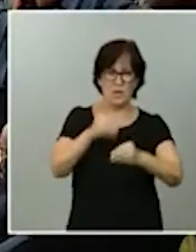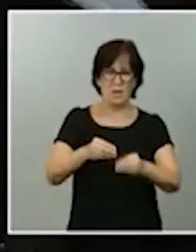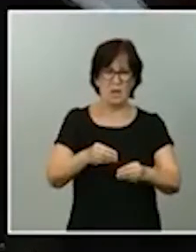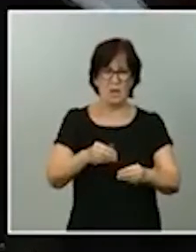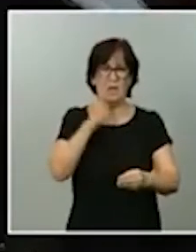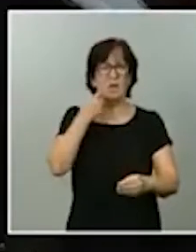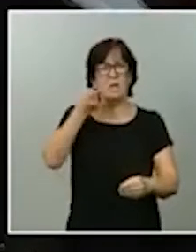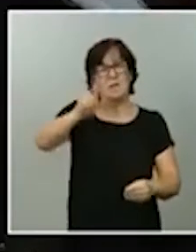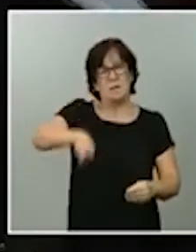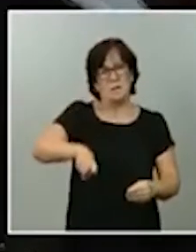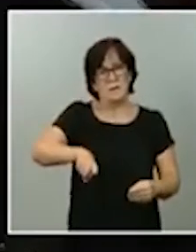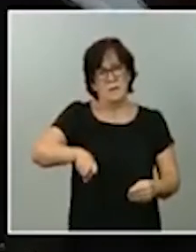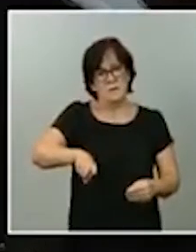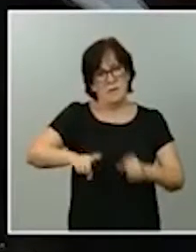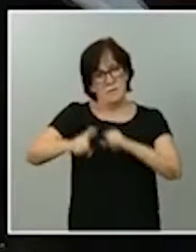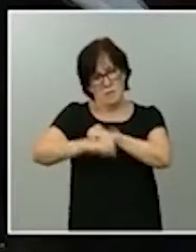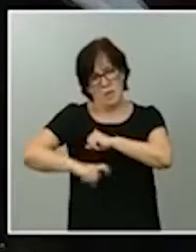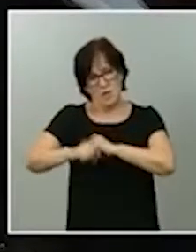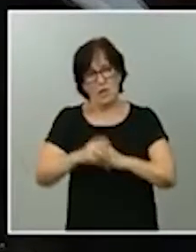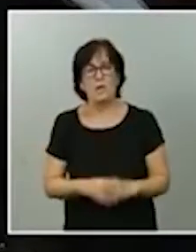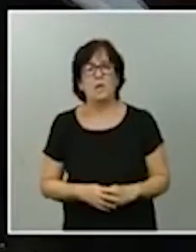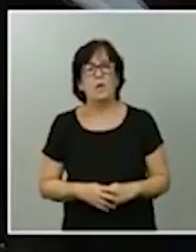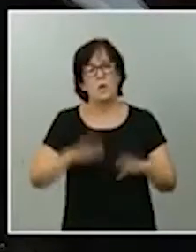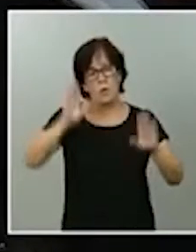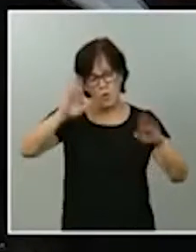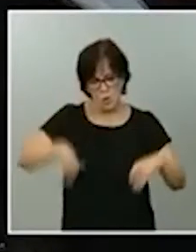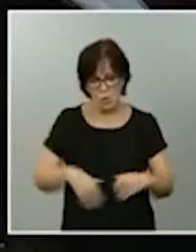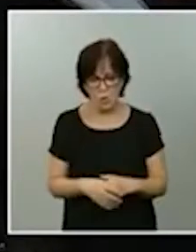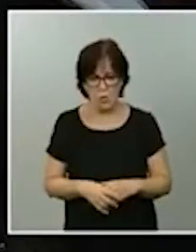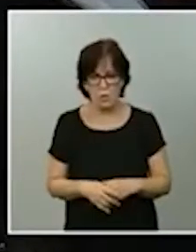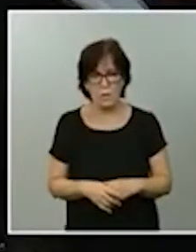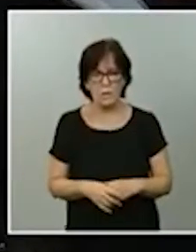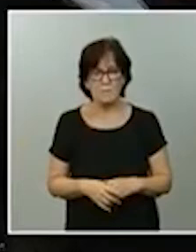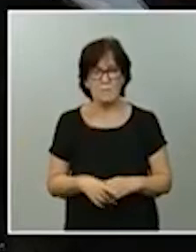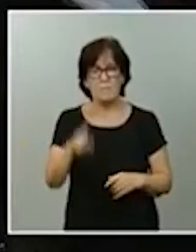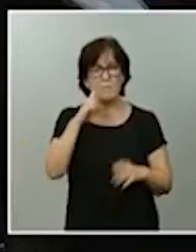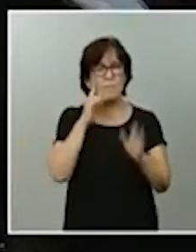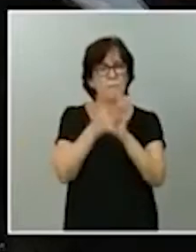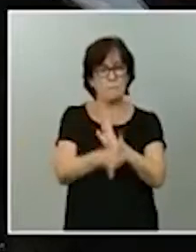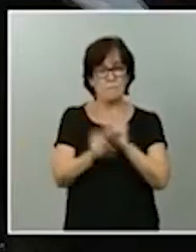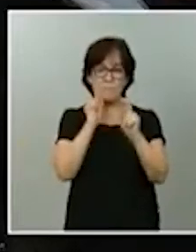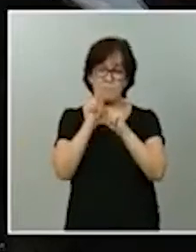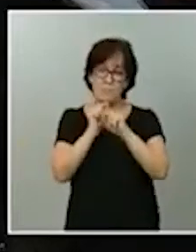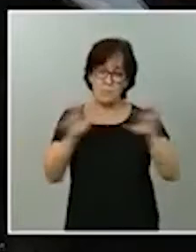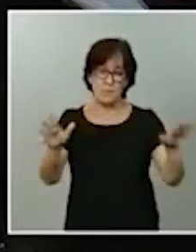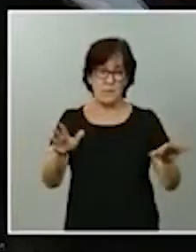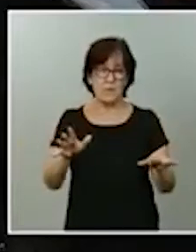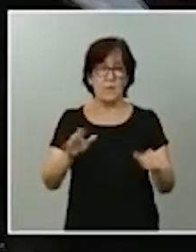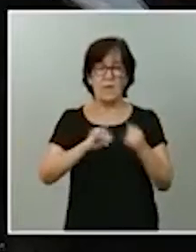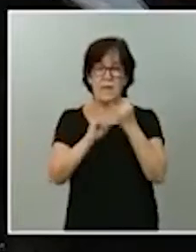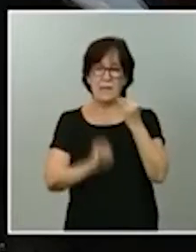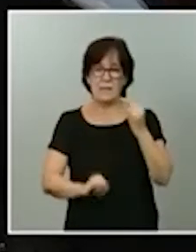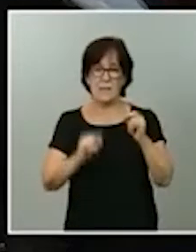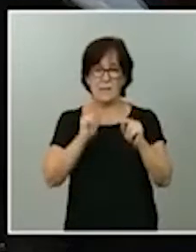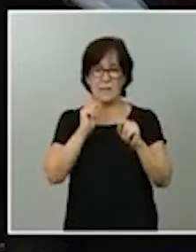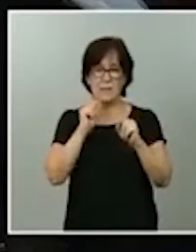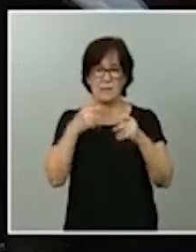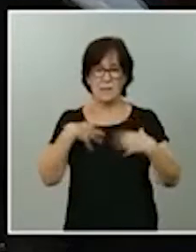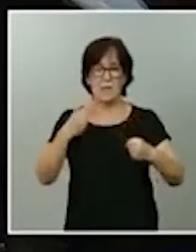agosto? Y en último lugar, usted ha definido esta pandemia, esta crisis sanitaria como el mayor desafío